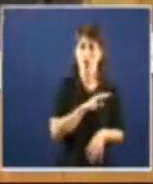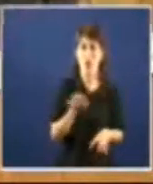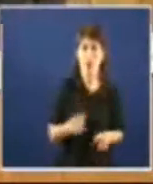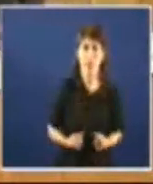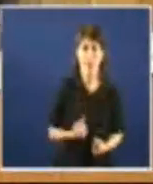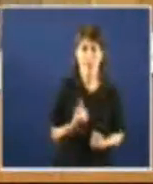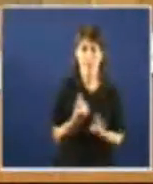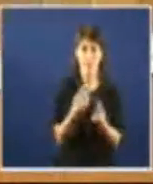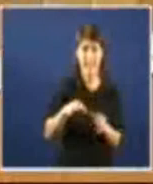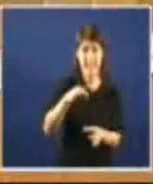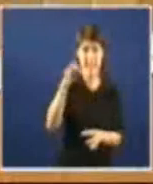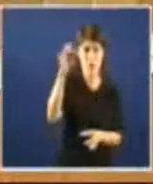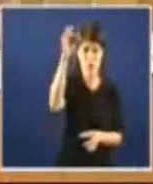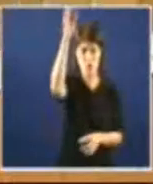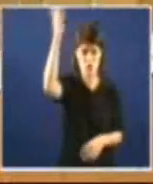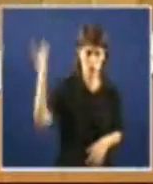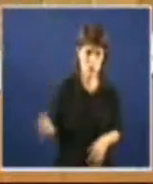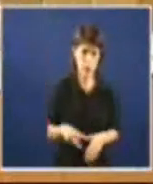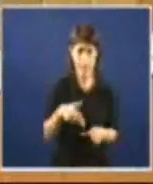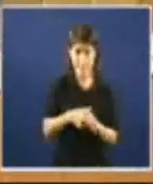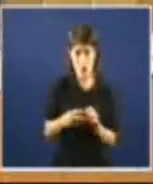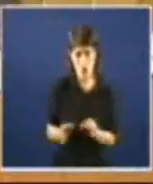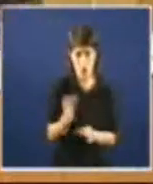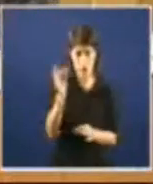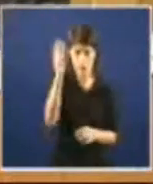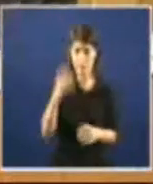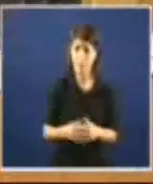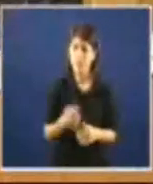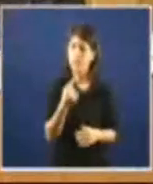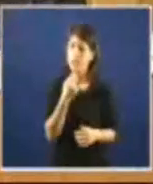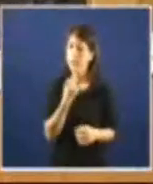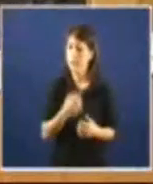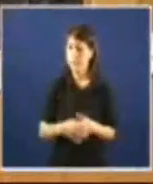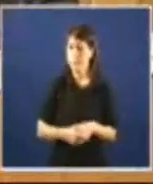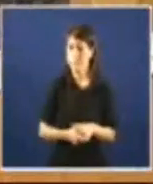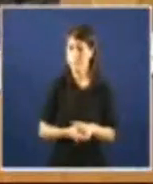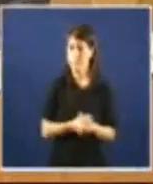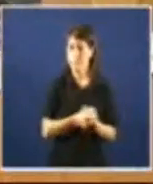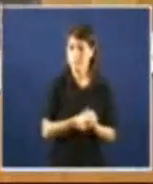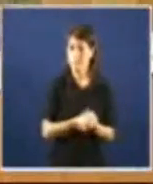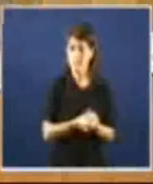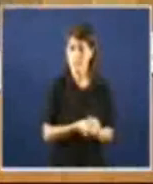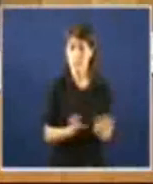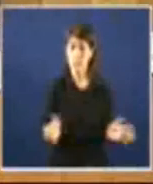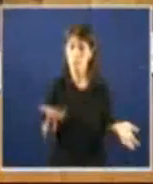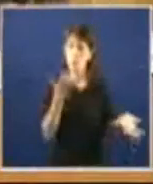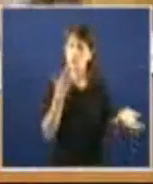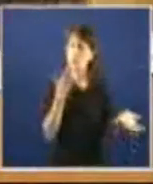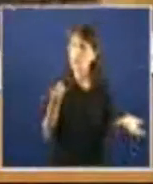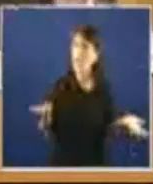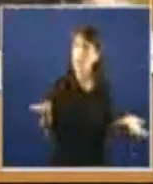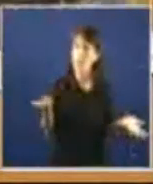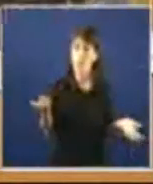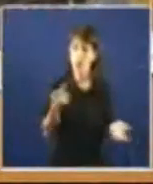Galiza que os gobernos o señor Núñez a padecer un retroceso brutal no peso do sector público con economía e non son empresas públicas